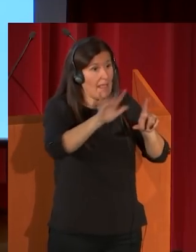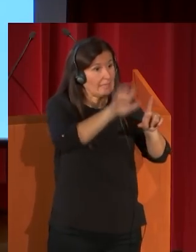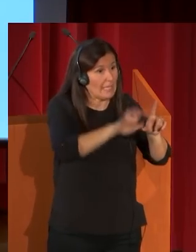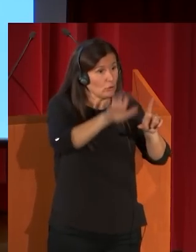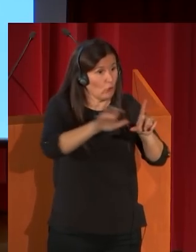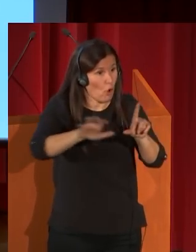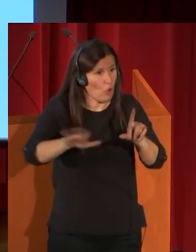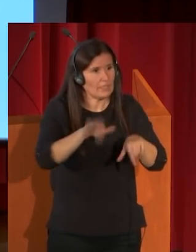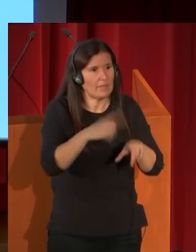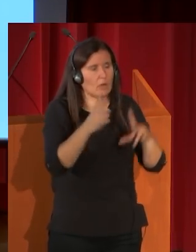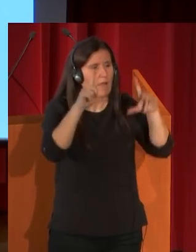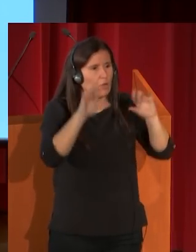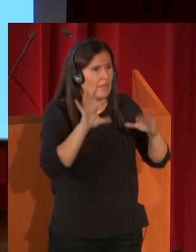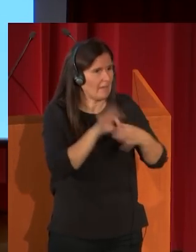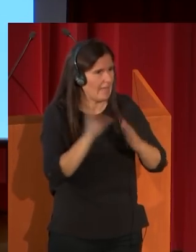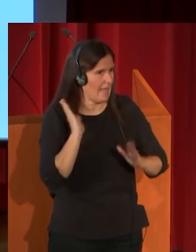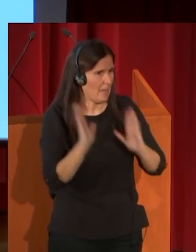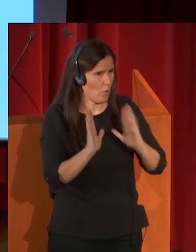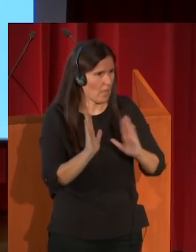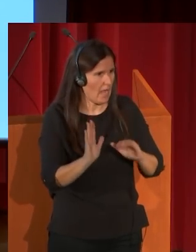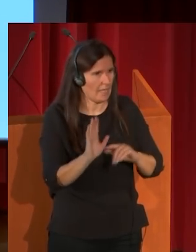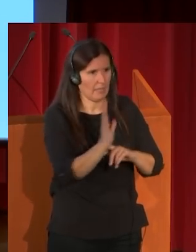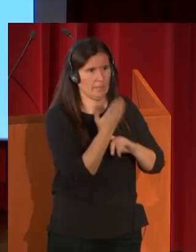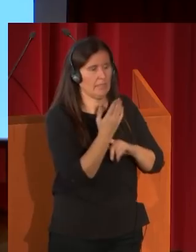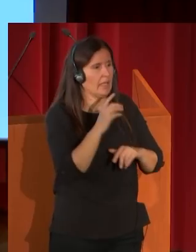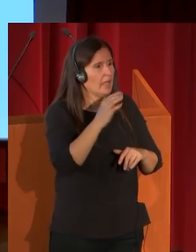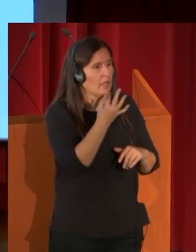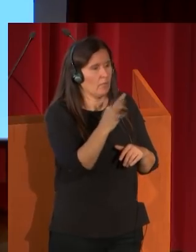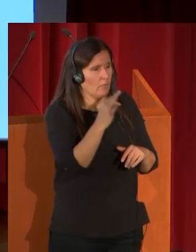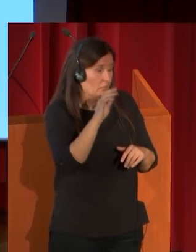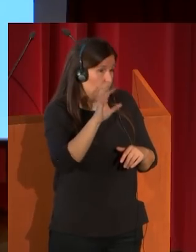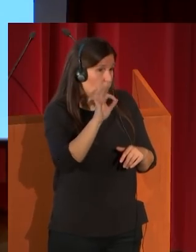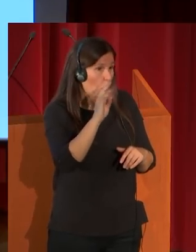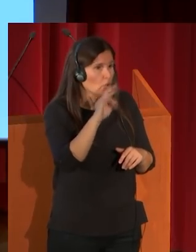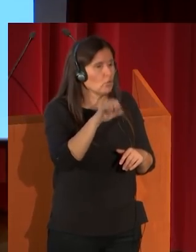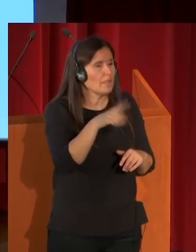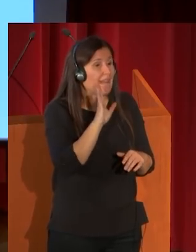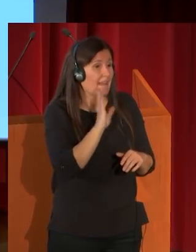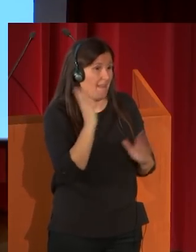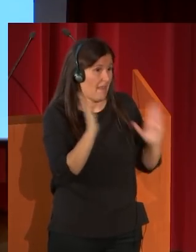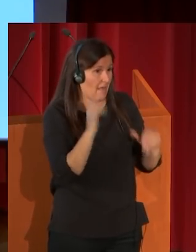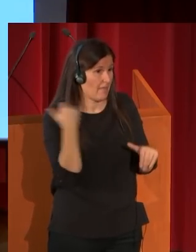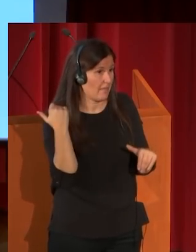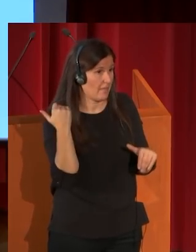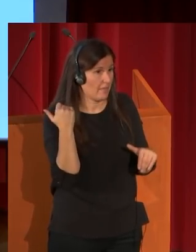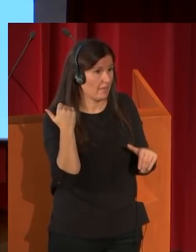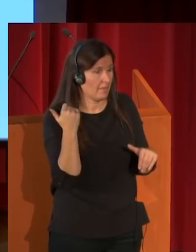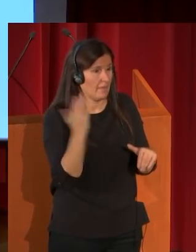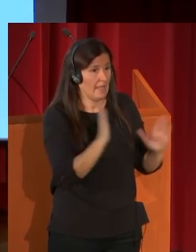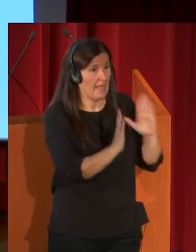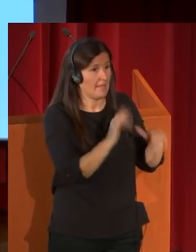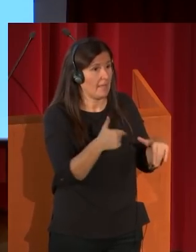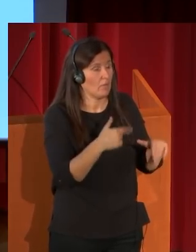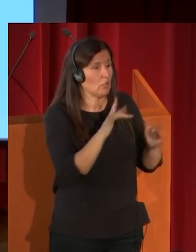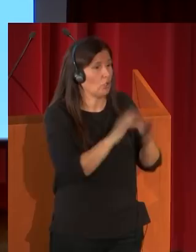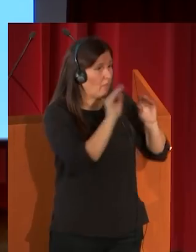hay una fotografía de época que nos presenta a Fortuny en esa edad, en la edad, en este caso, de la formación